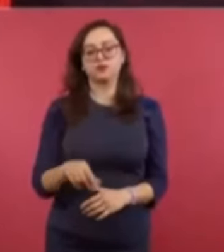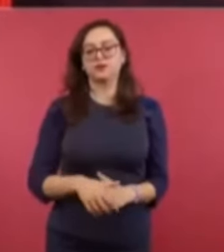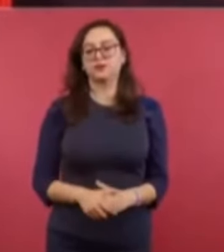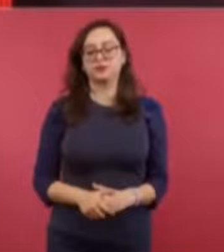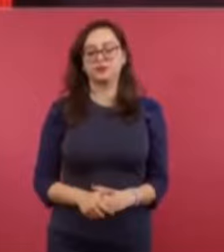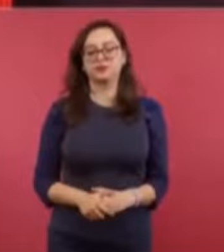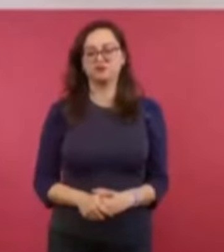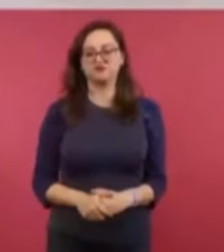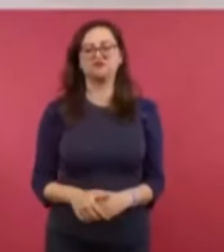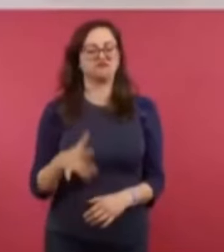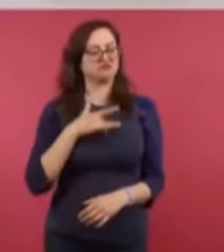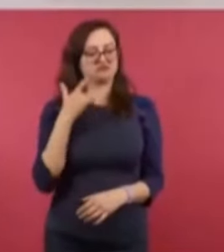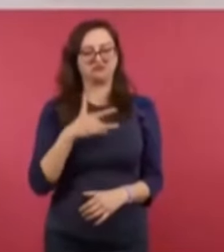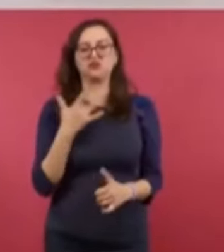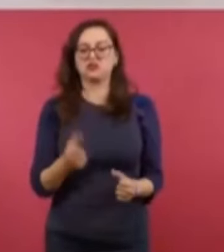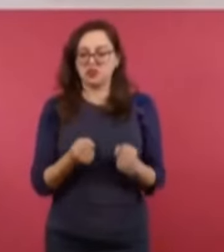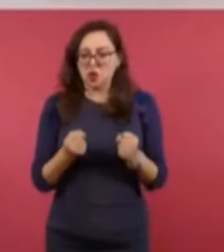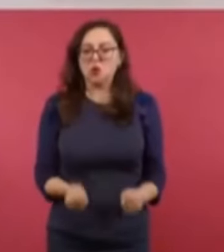Estoy seguro.